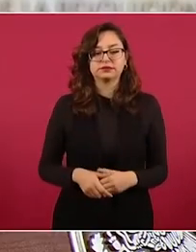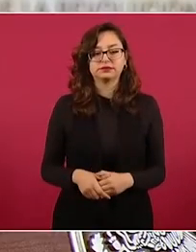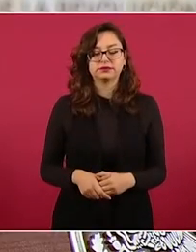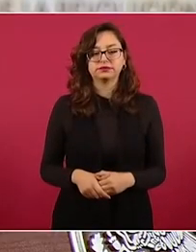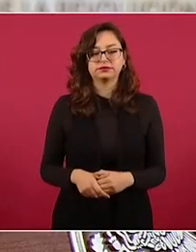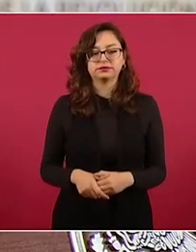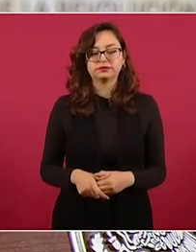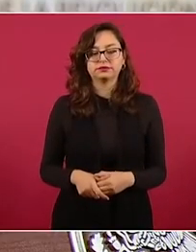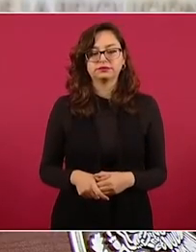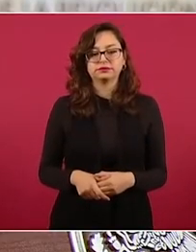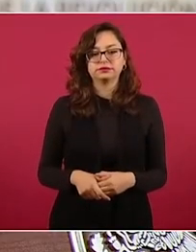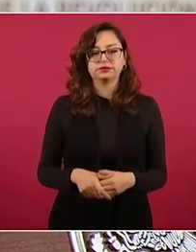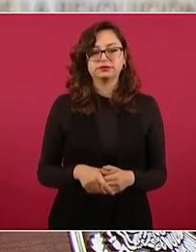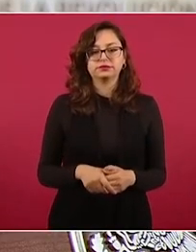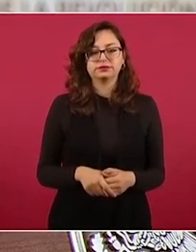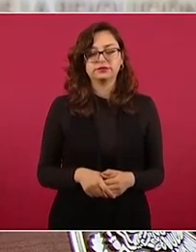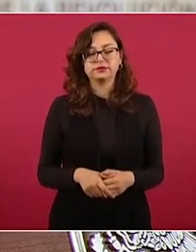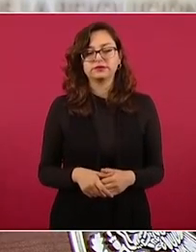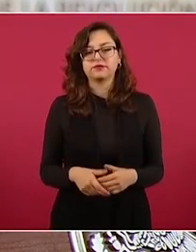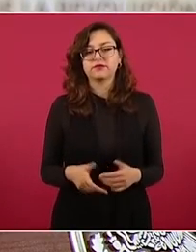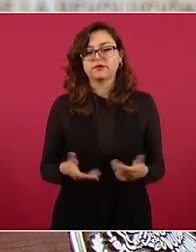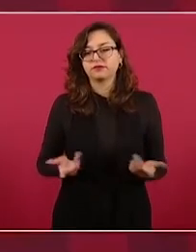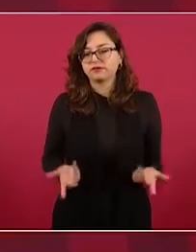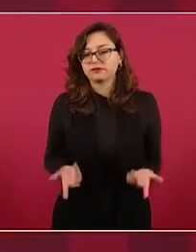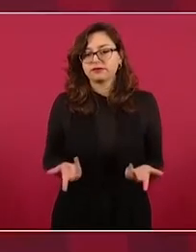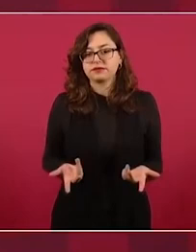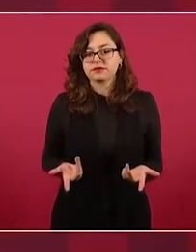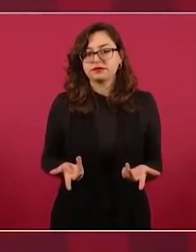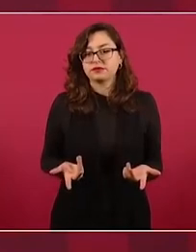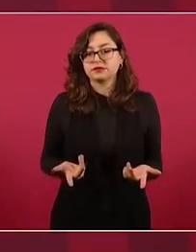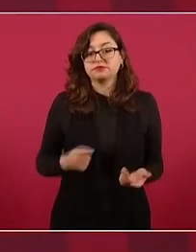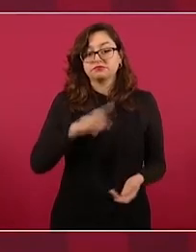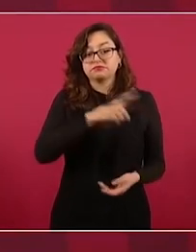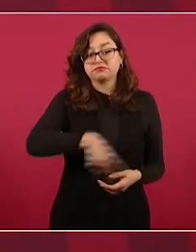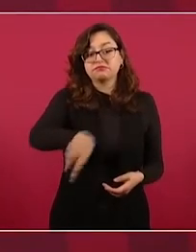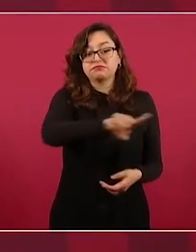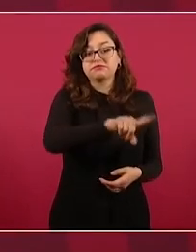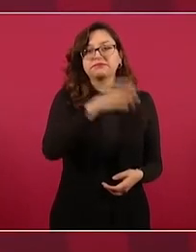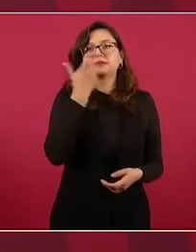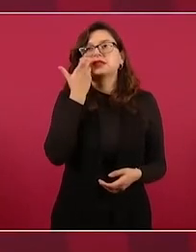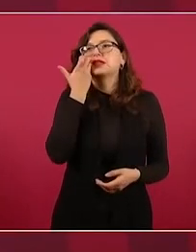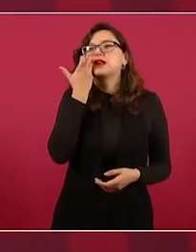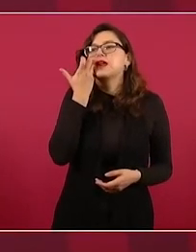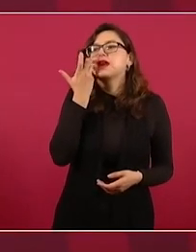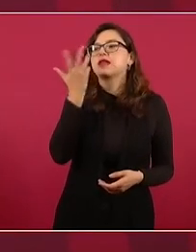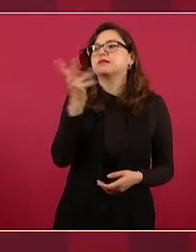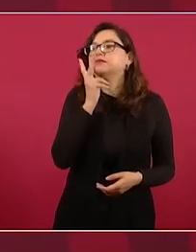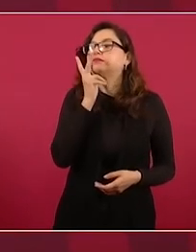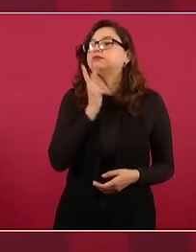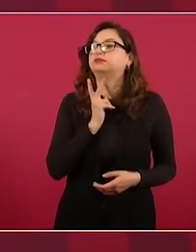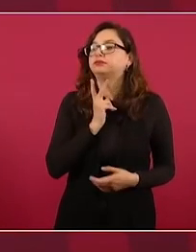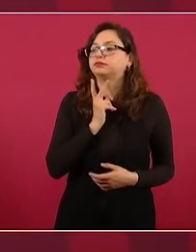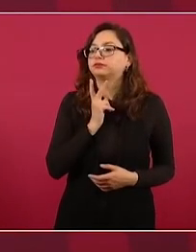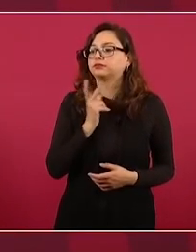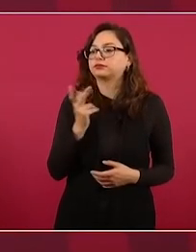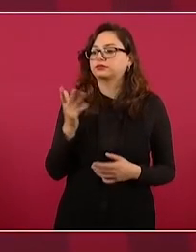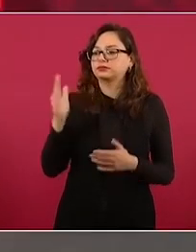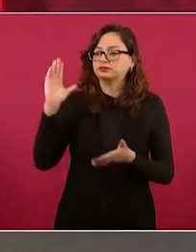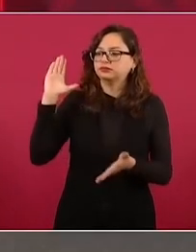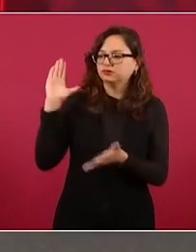ya ni siquiera tendríamos petróleo